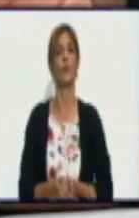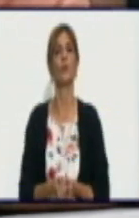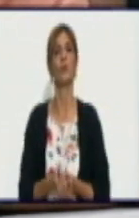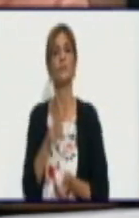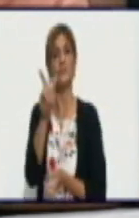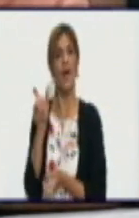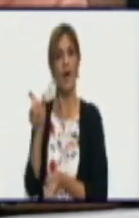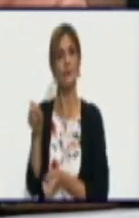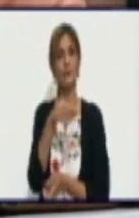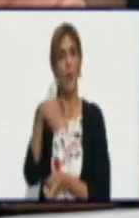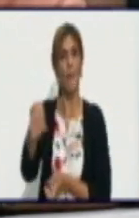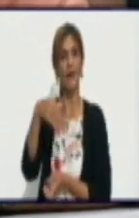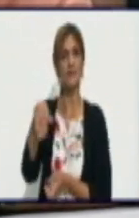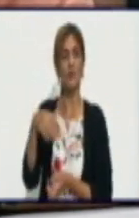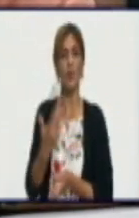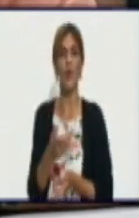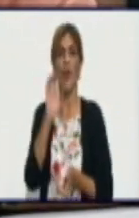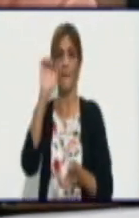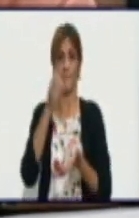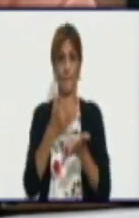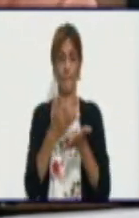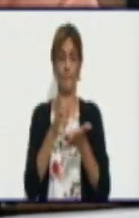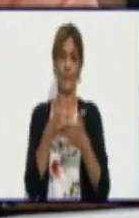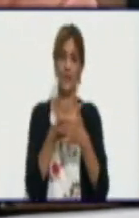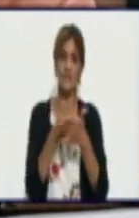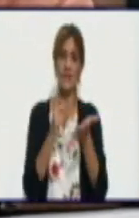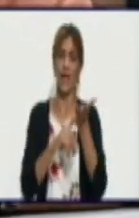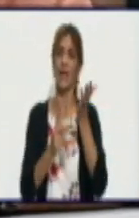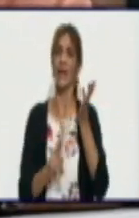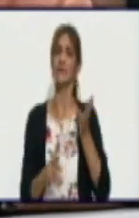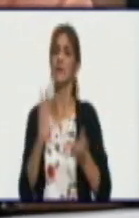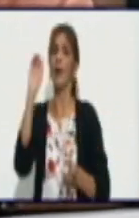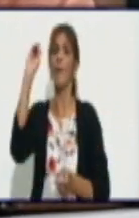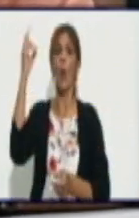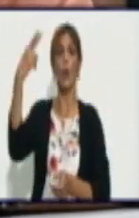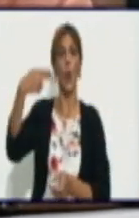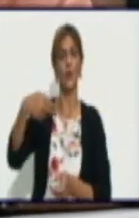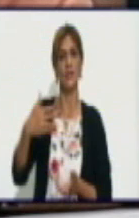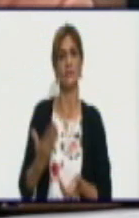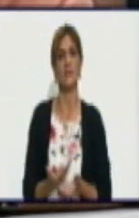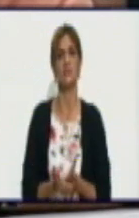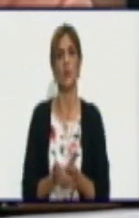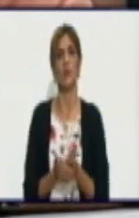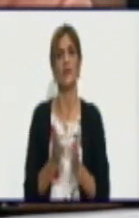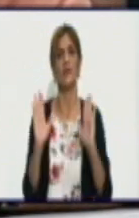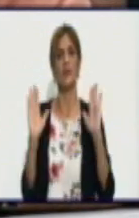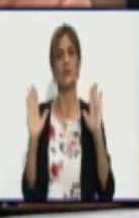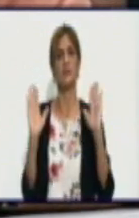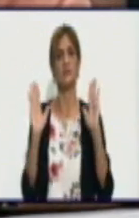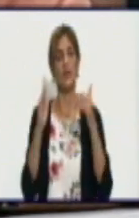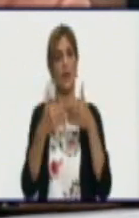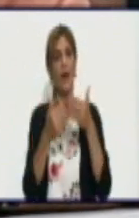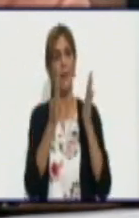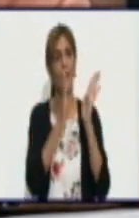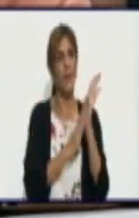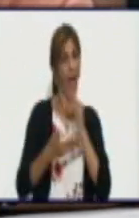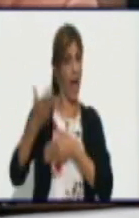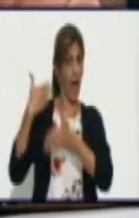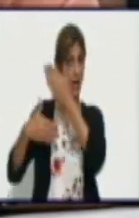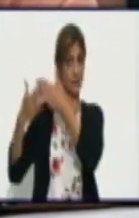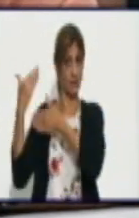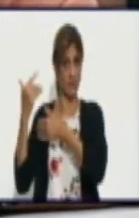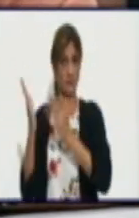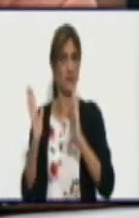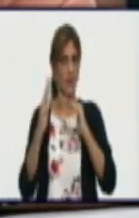Esto era una problemática. La empresa eléctrica, bueno, por indicaciones, cierre el mes lo que usted consumía, el valor de lo consumido,